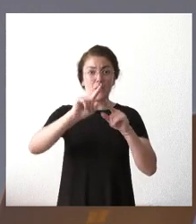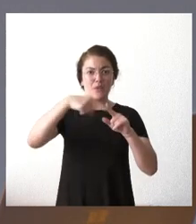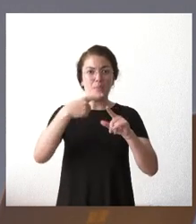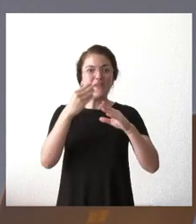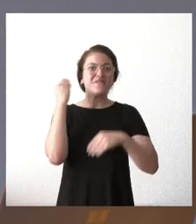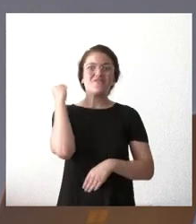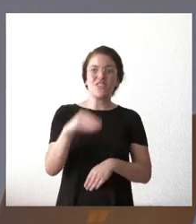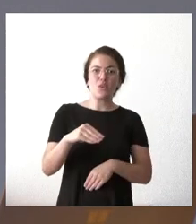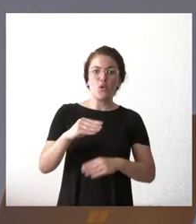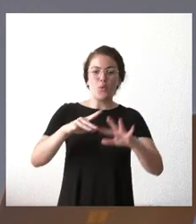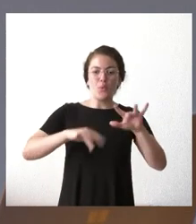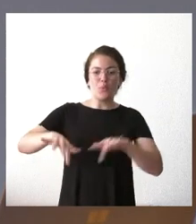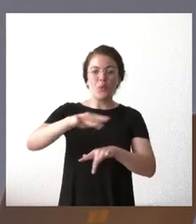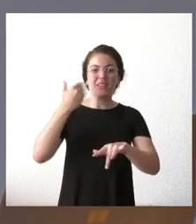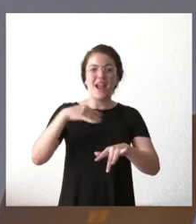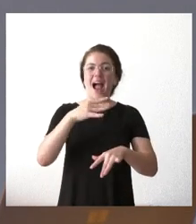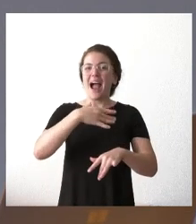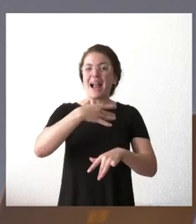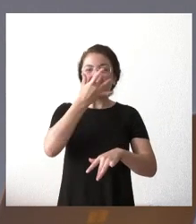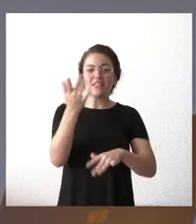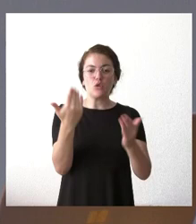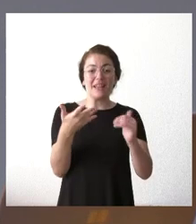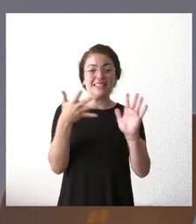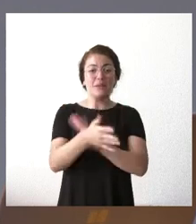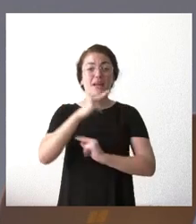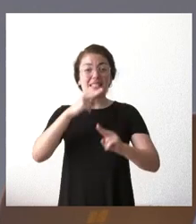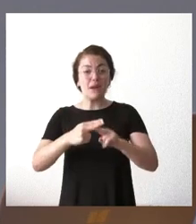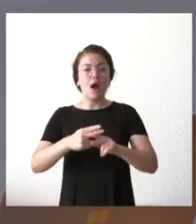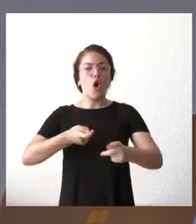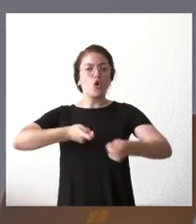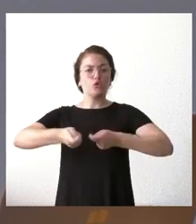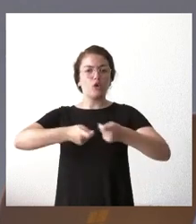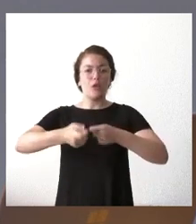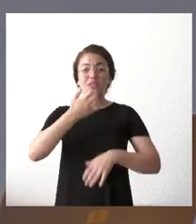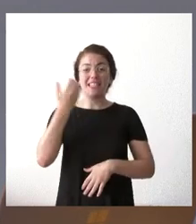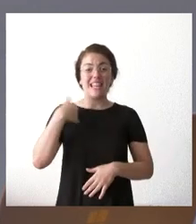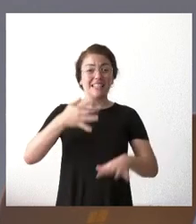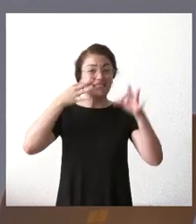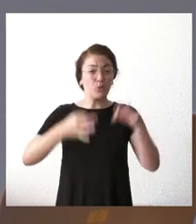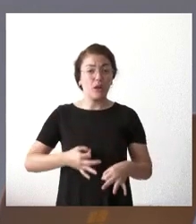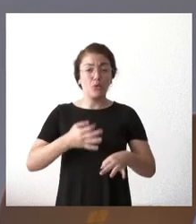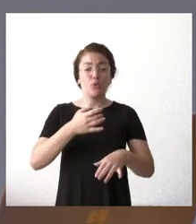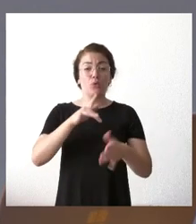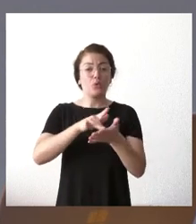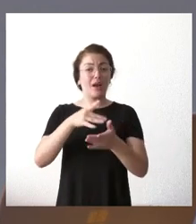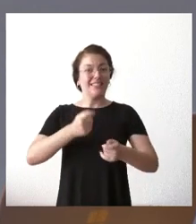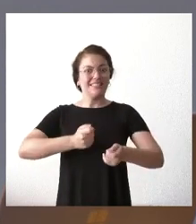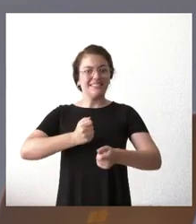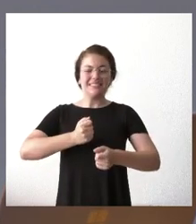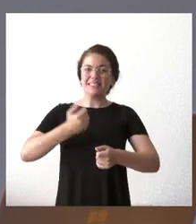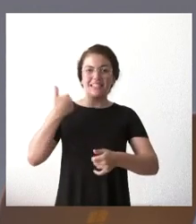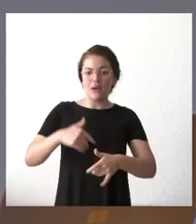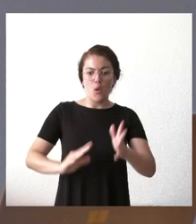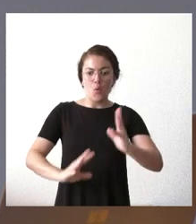el punto de que ya no hay puntos calientes, se llama controlado. Y cuando un incendio está asegurado, después de mucho trabajo, que esa reproducción no se va a poder